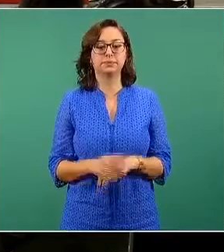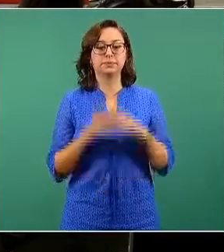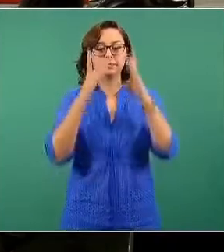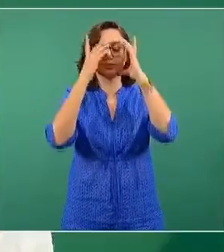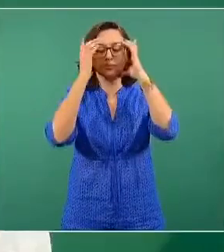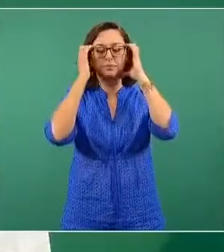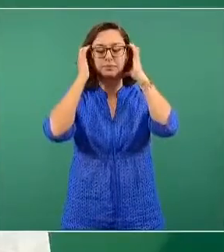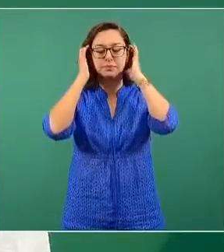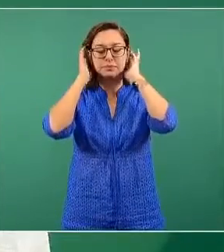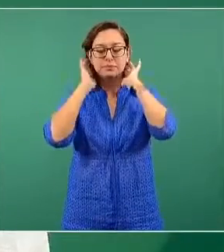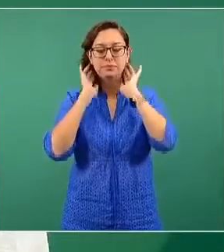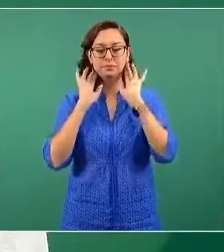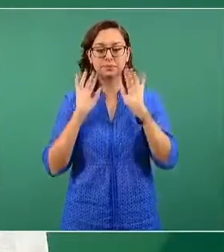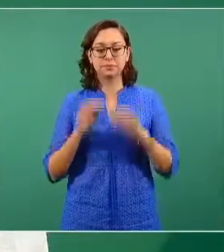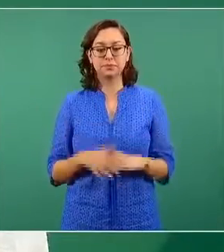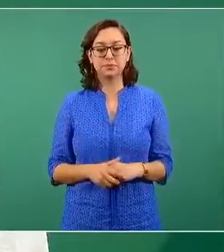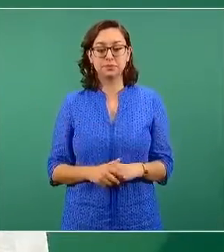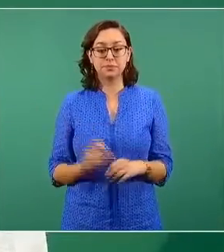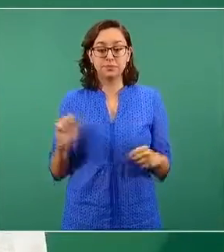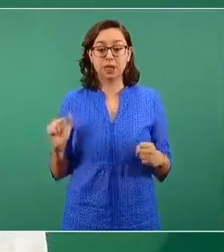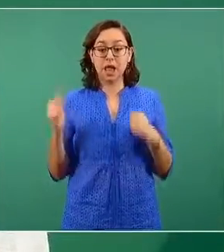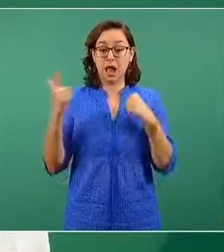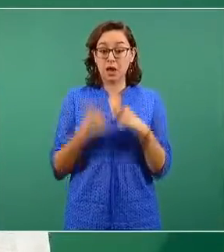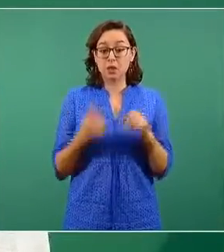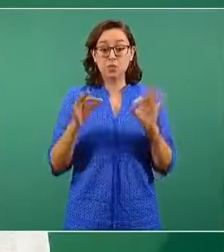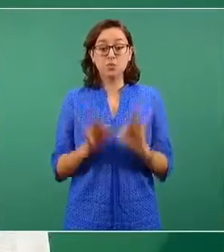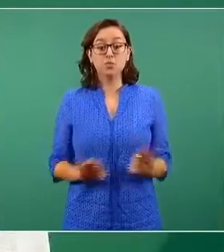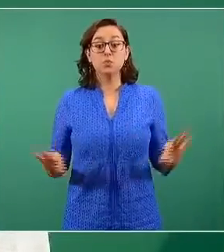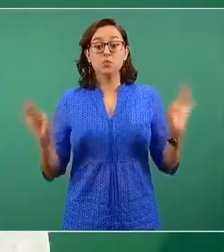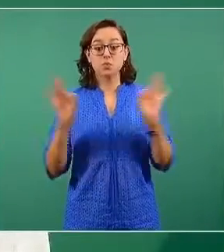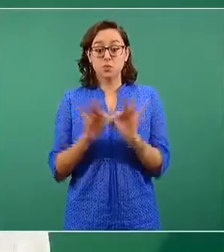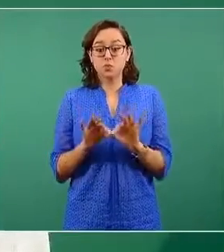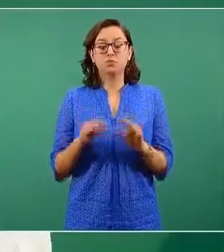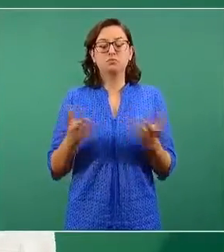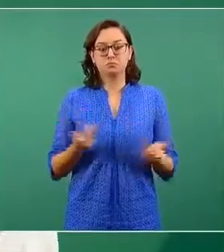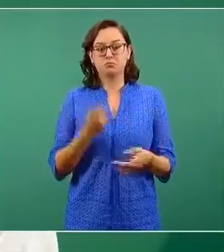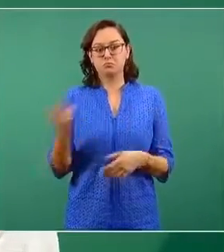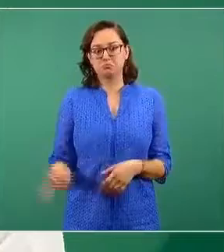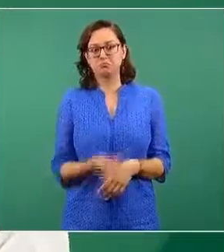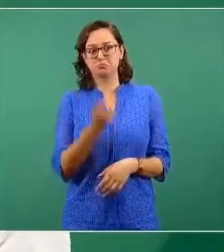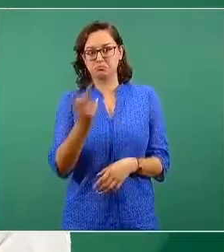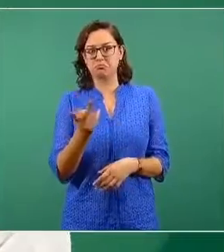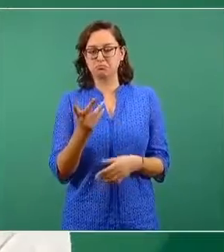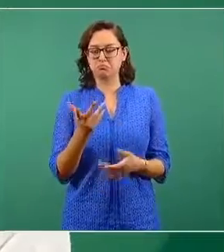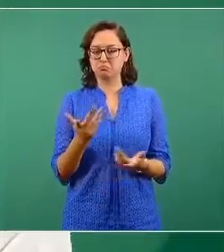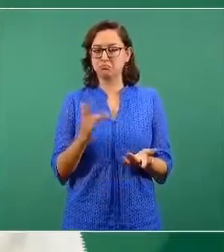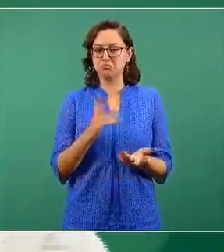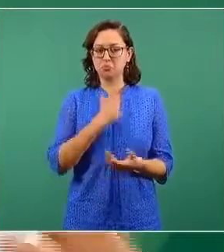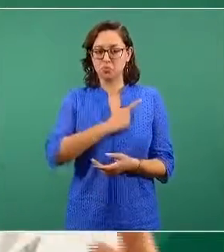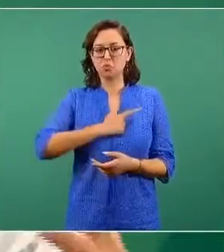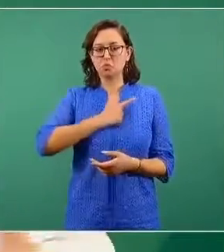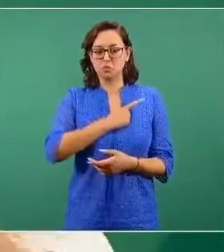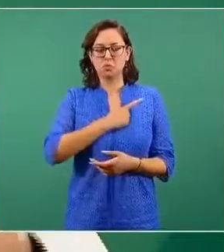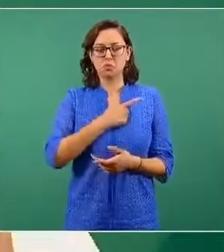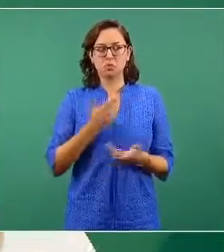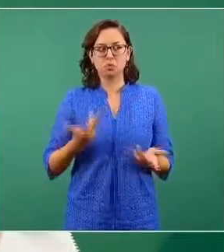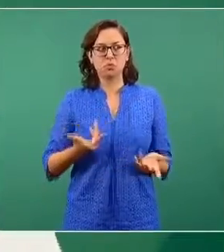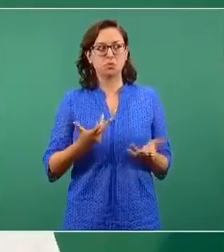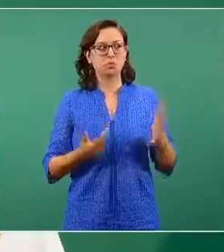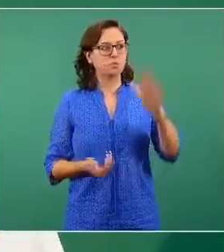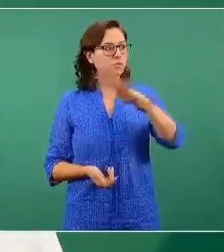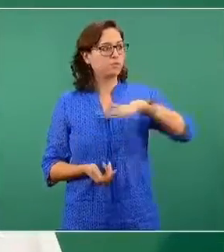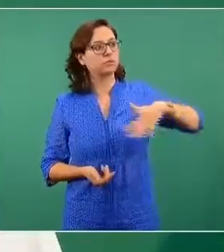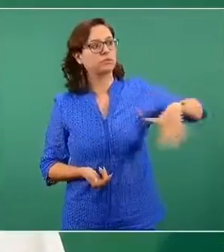Ahora, un último elemento, que también es importante y por eso aprecio la pregunta, es la perspectiva de la ciudad, de la